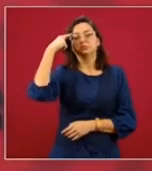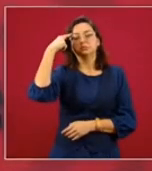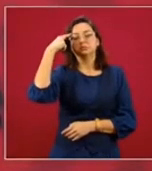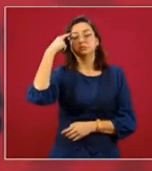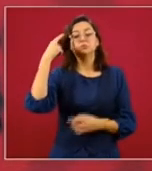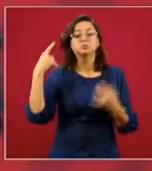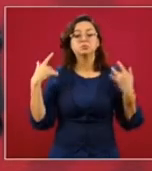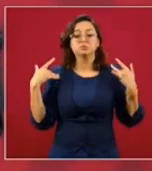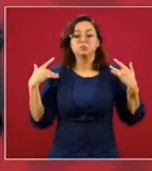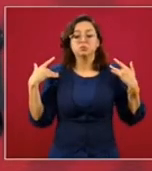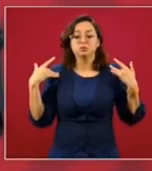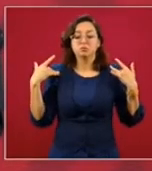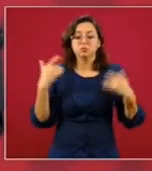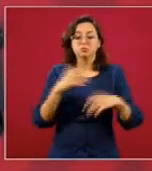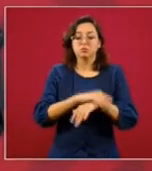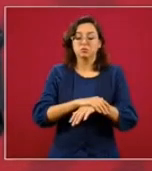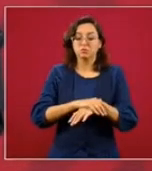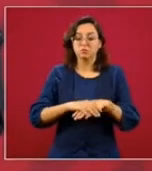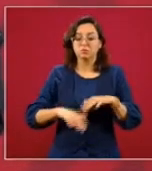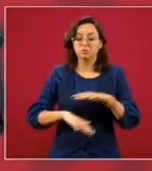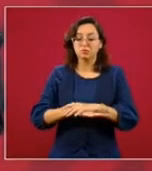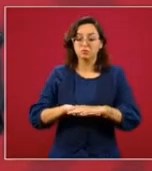y que hablemos siempre con la verdad.